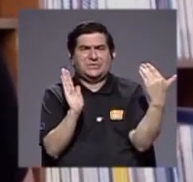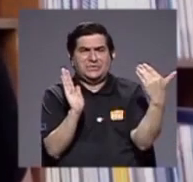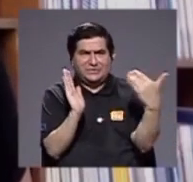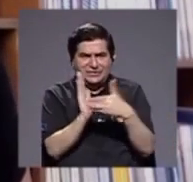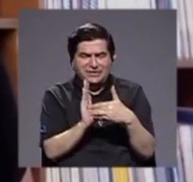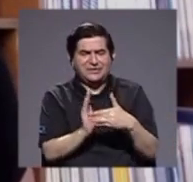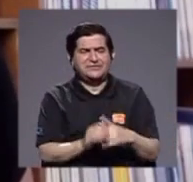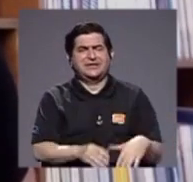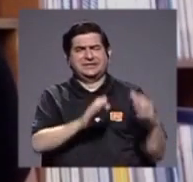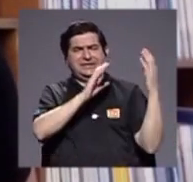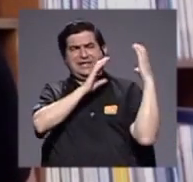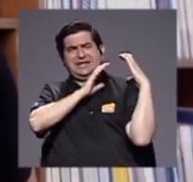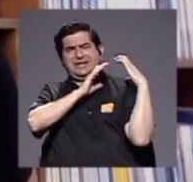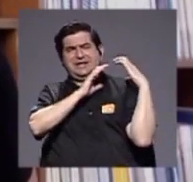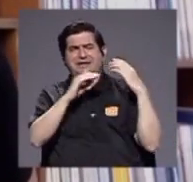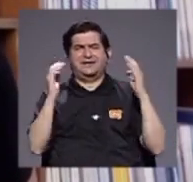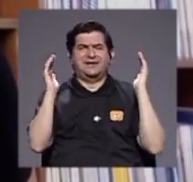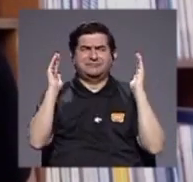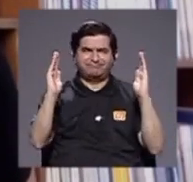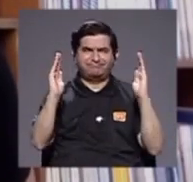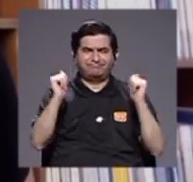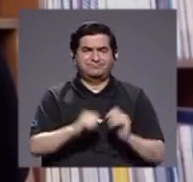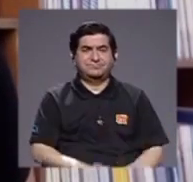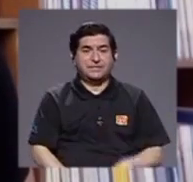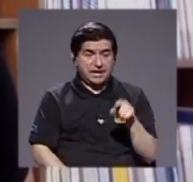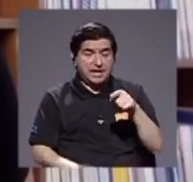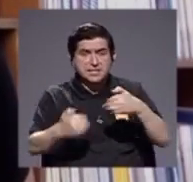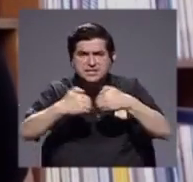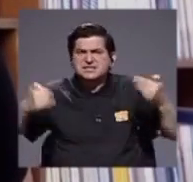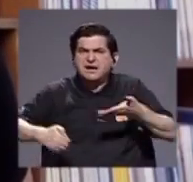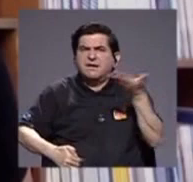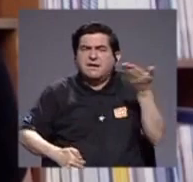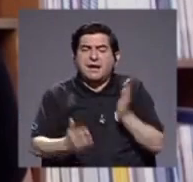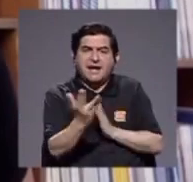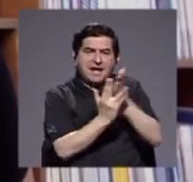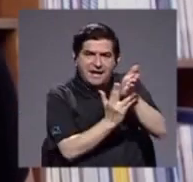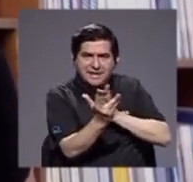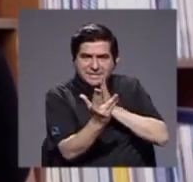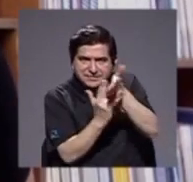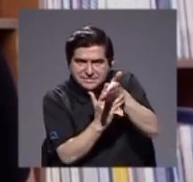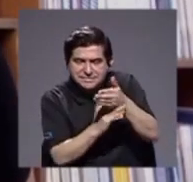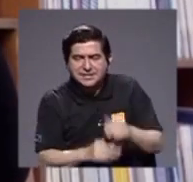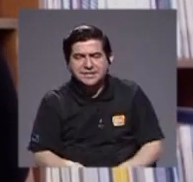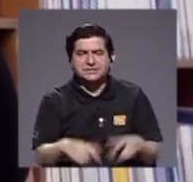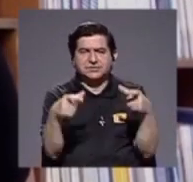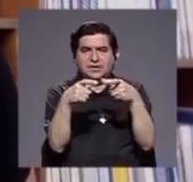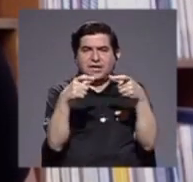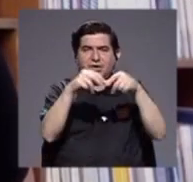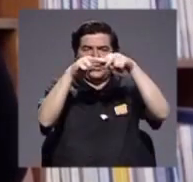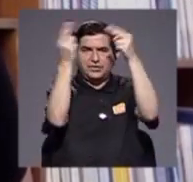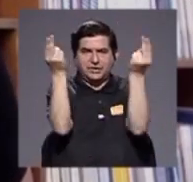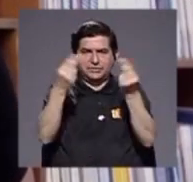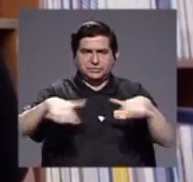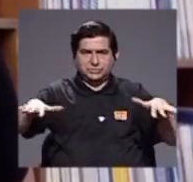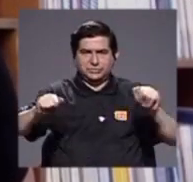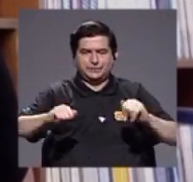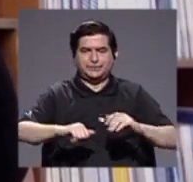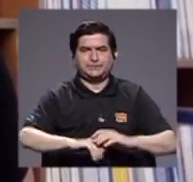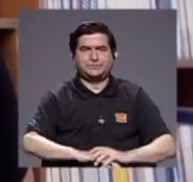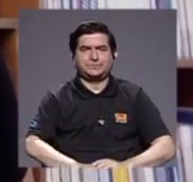un lastre muy fuerte. Y esas brechas tienen que ver con el acceso a la conectividad, ¿verdad?